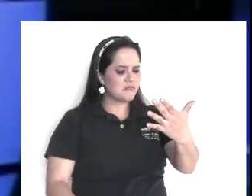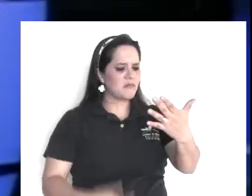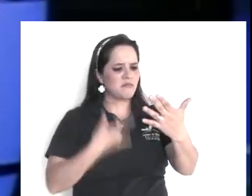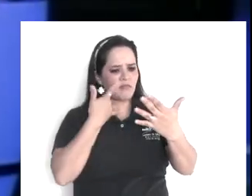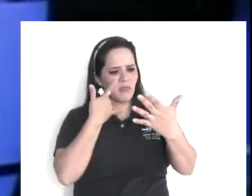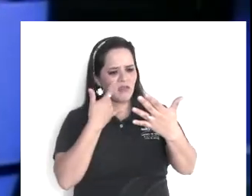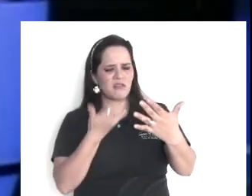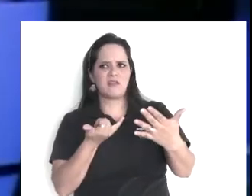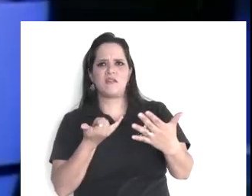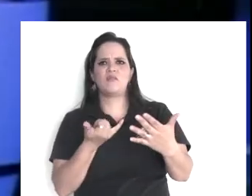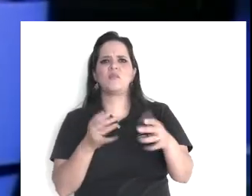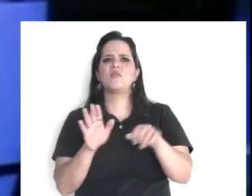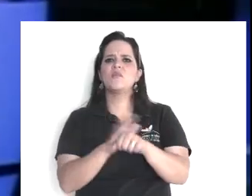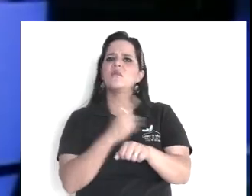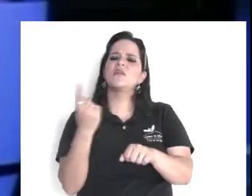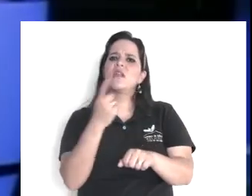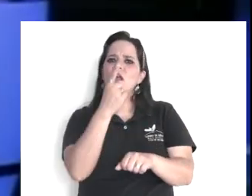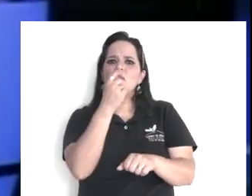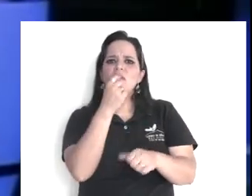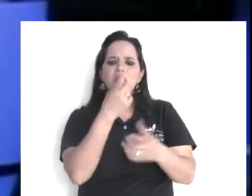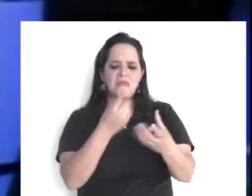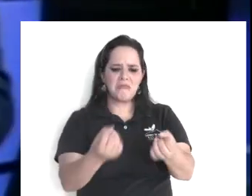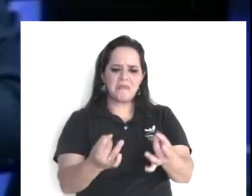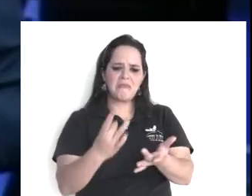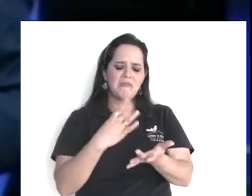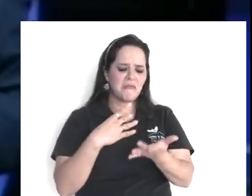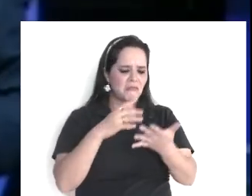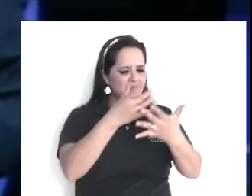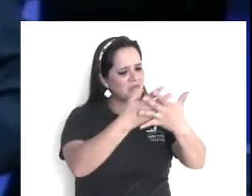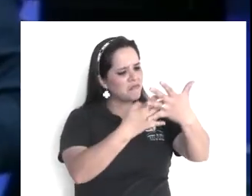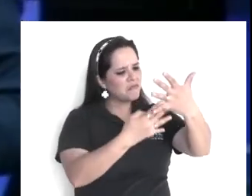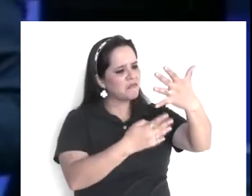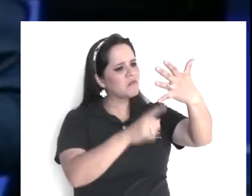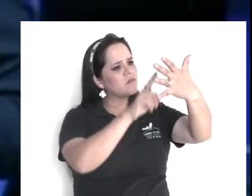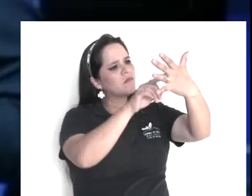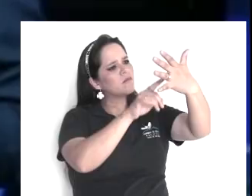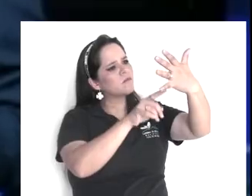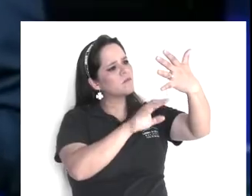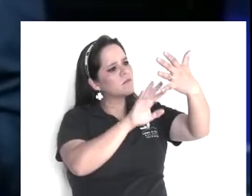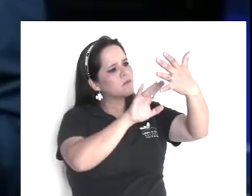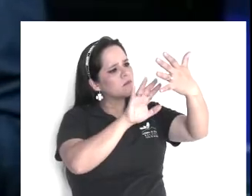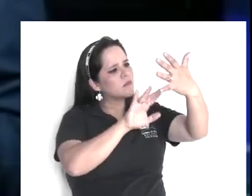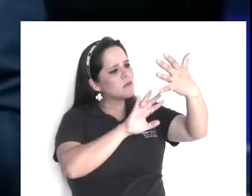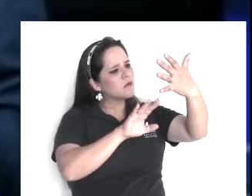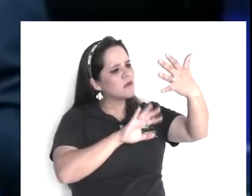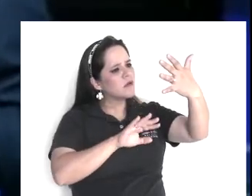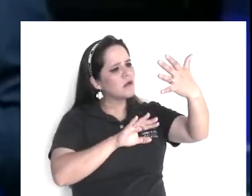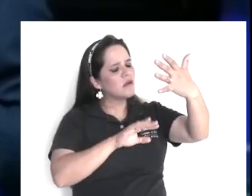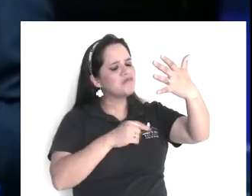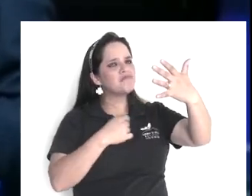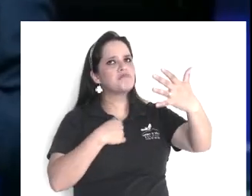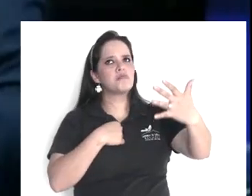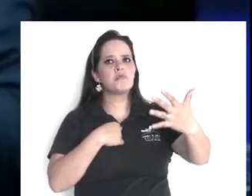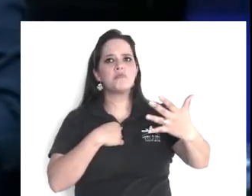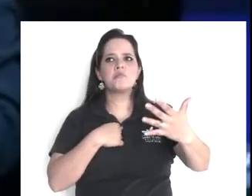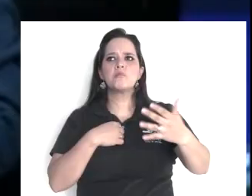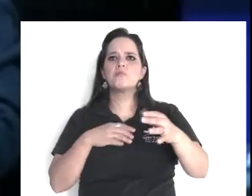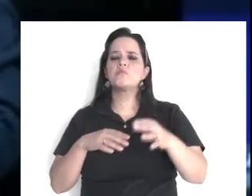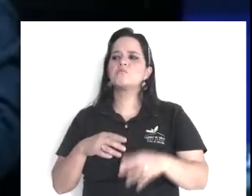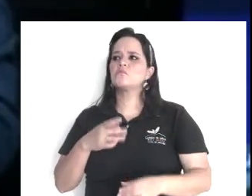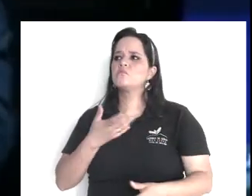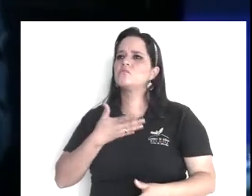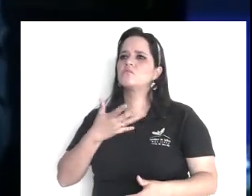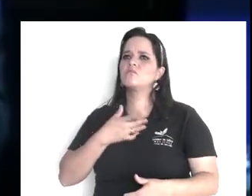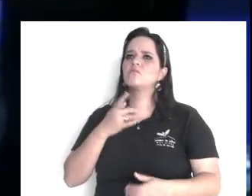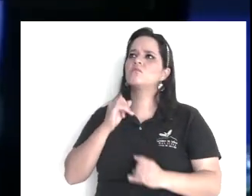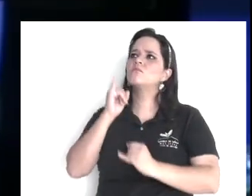lo, lo, lo empiezo a leer, y era una cita, a un juzgado aquí, con